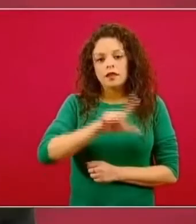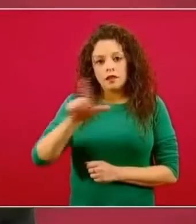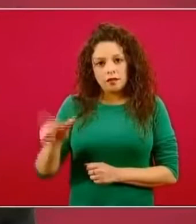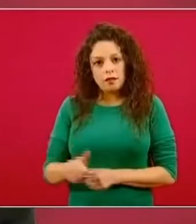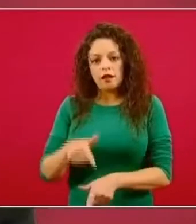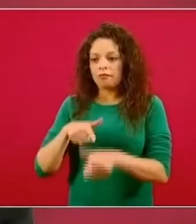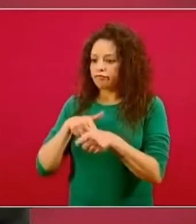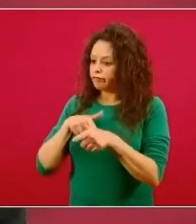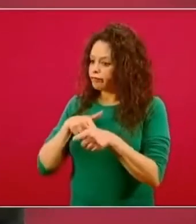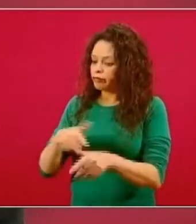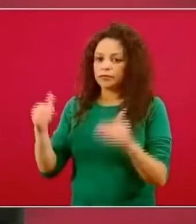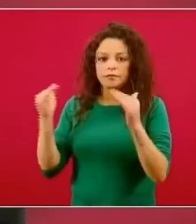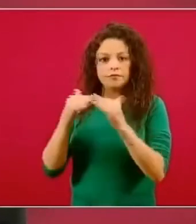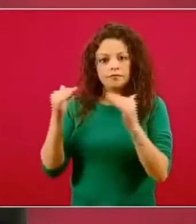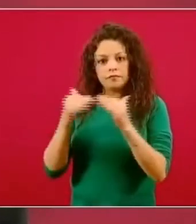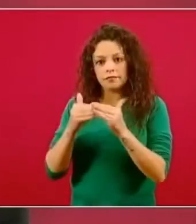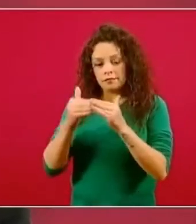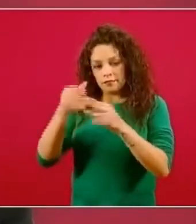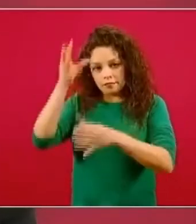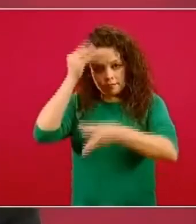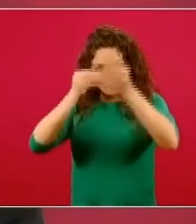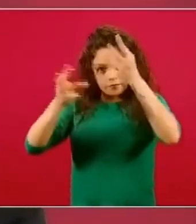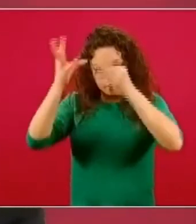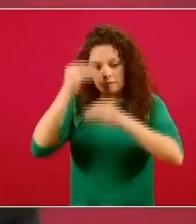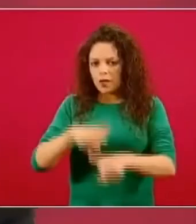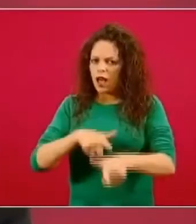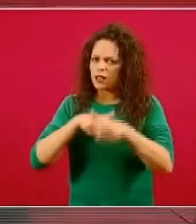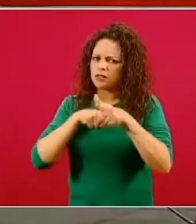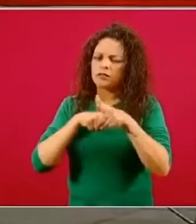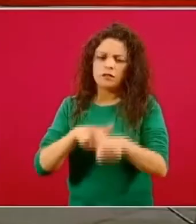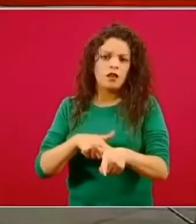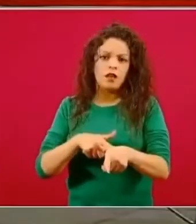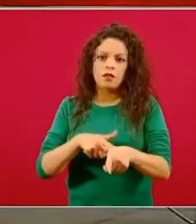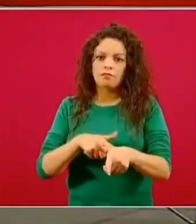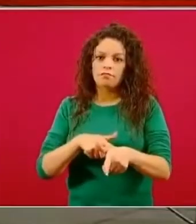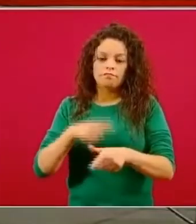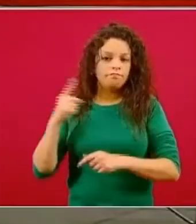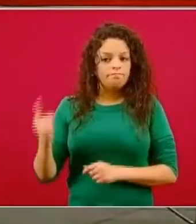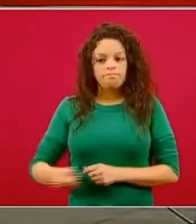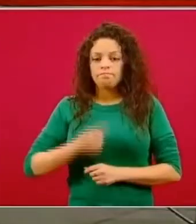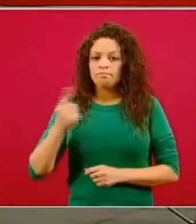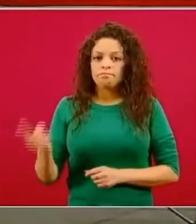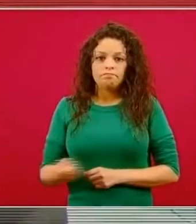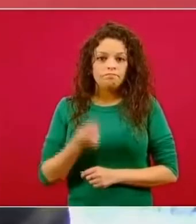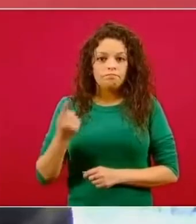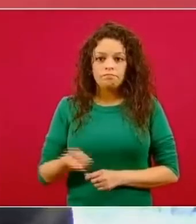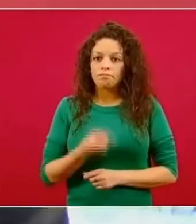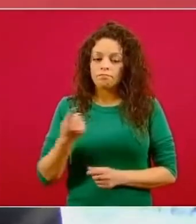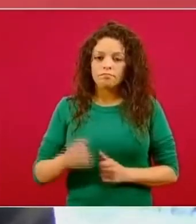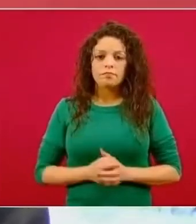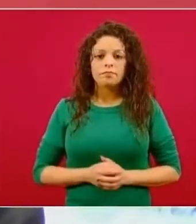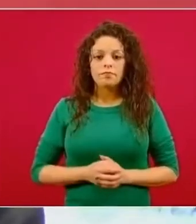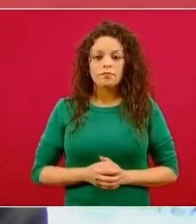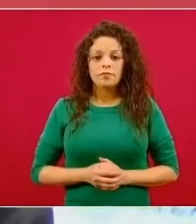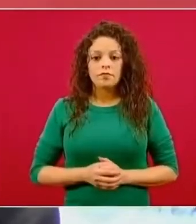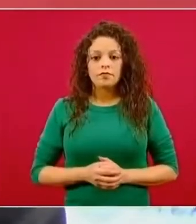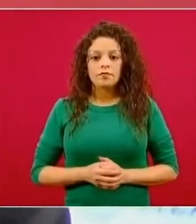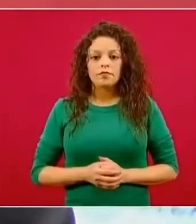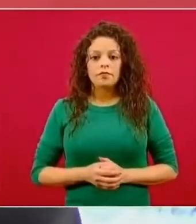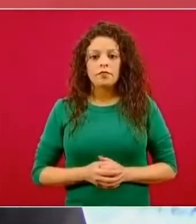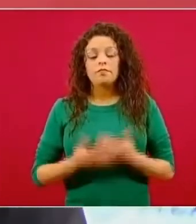Aprende en Casa el tiempo que sea necesario. Y lo que sí va a suceder es que al mismo tiempo van a convivir